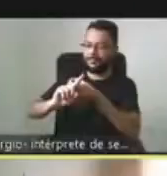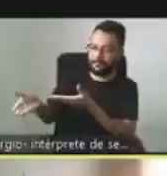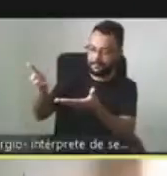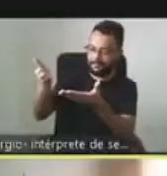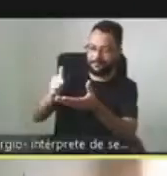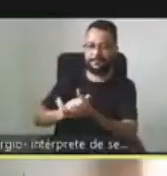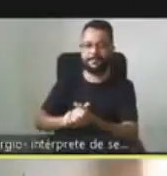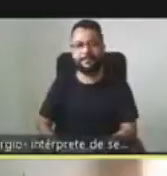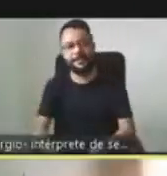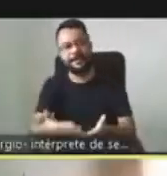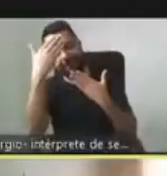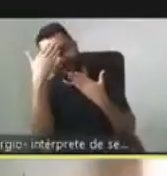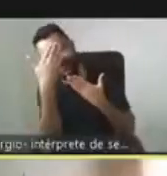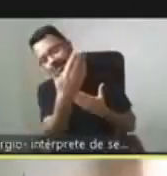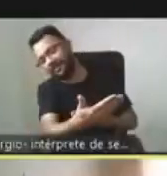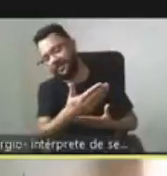Muchas gracias Sandra.